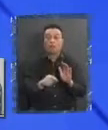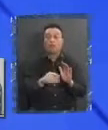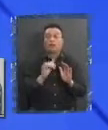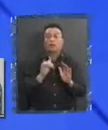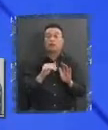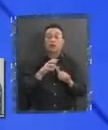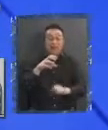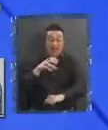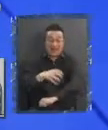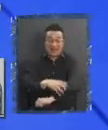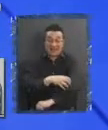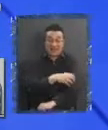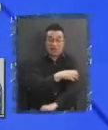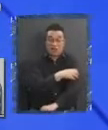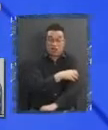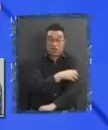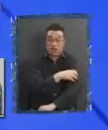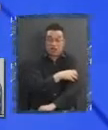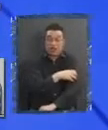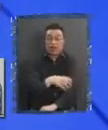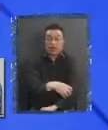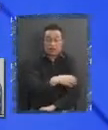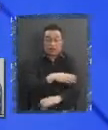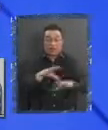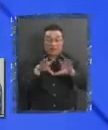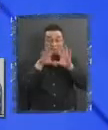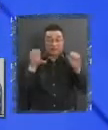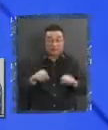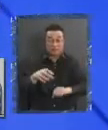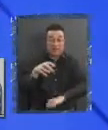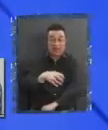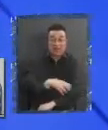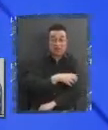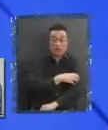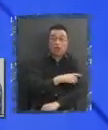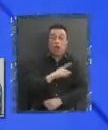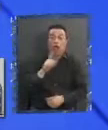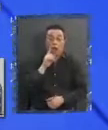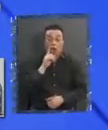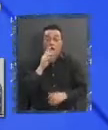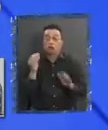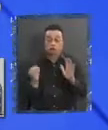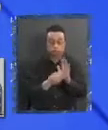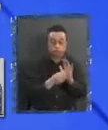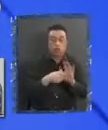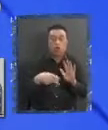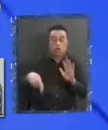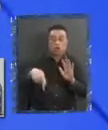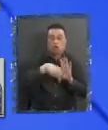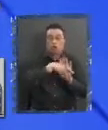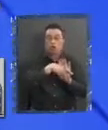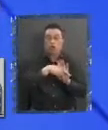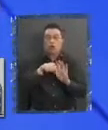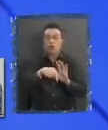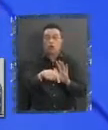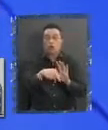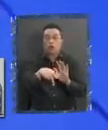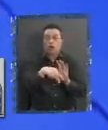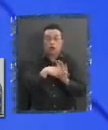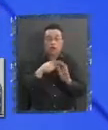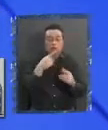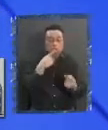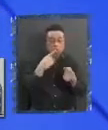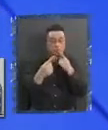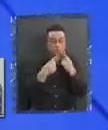regiones, del sistema regional, ahí aparece la normativa de la consulta y